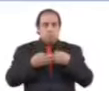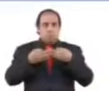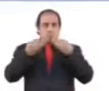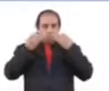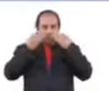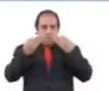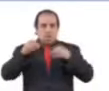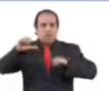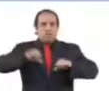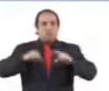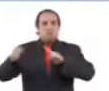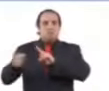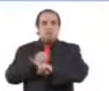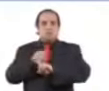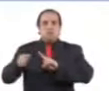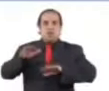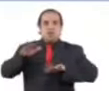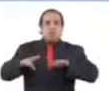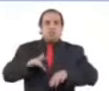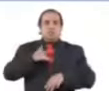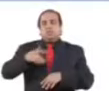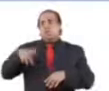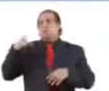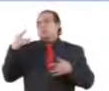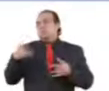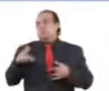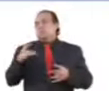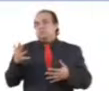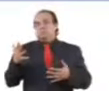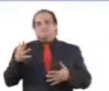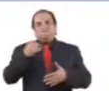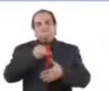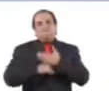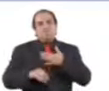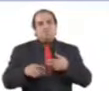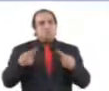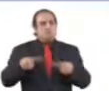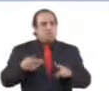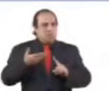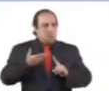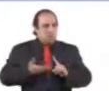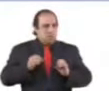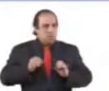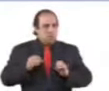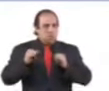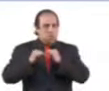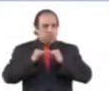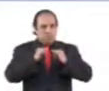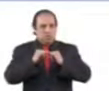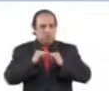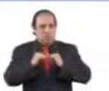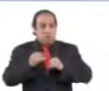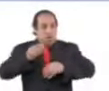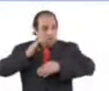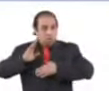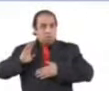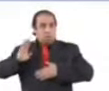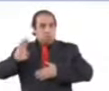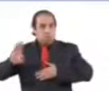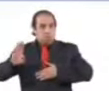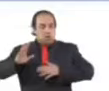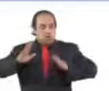generan un dolor personal e institucional que nos motiva y compromete a actuar, invirtiendo todos los recursos,